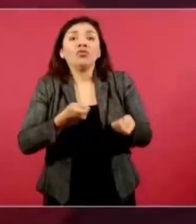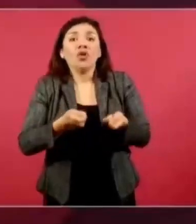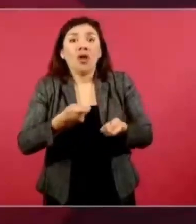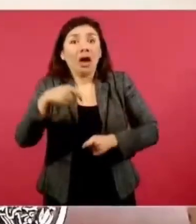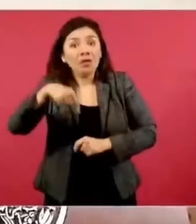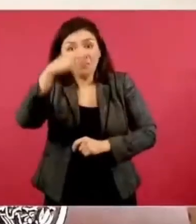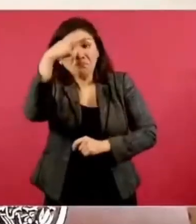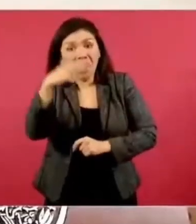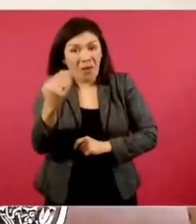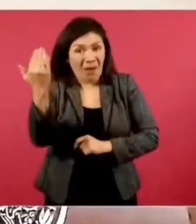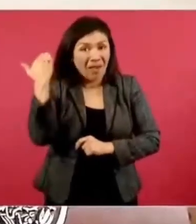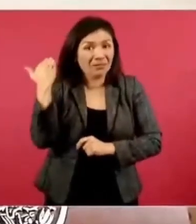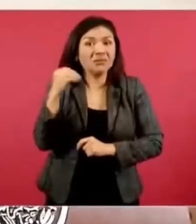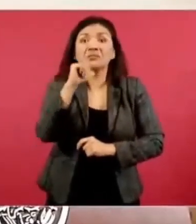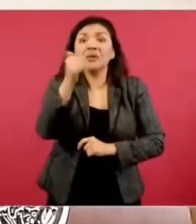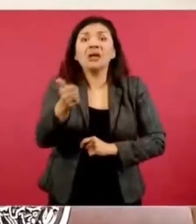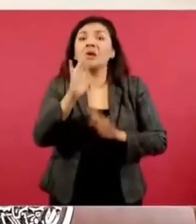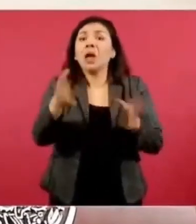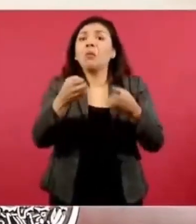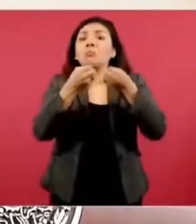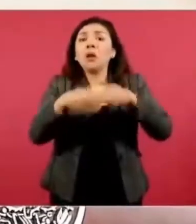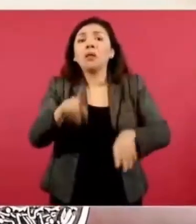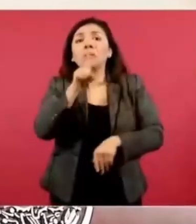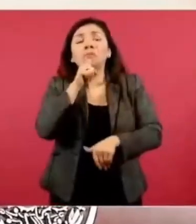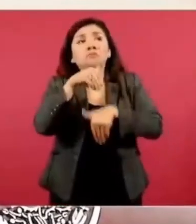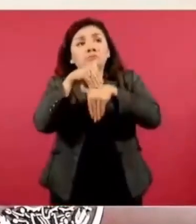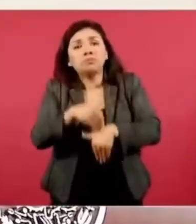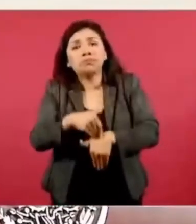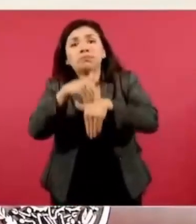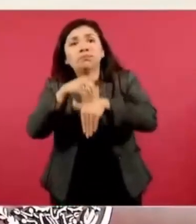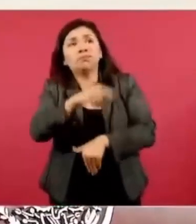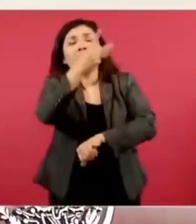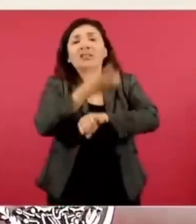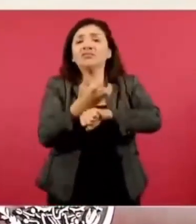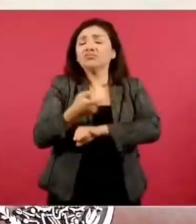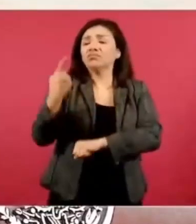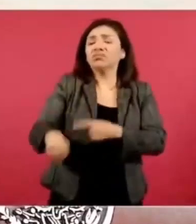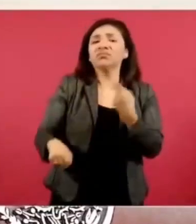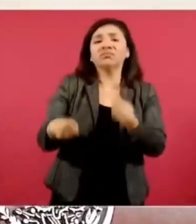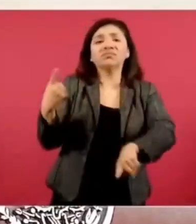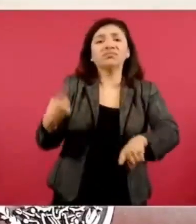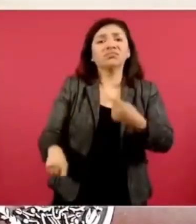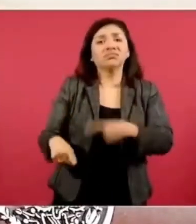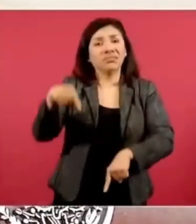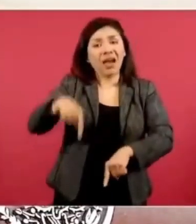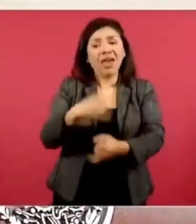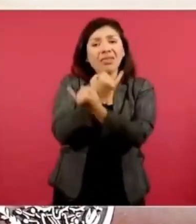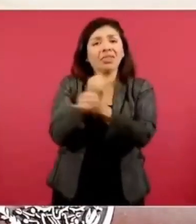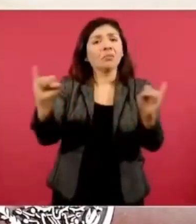Ya se había perdido independencia,